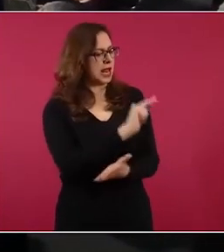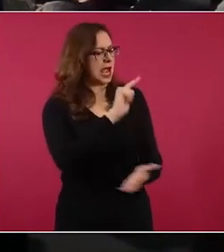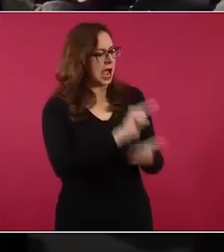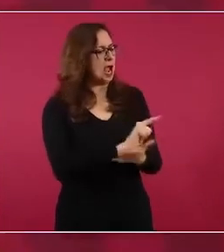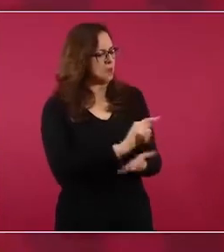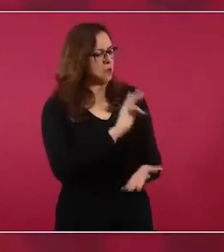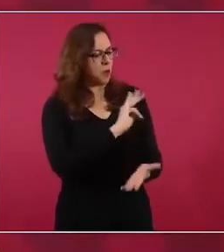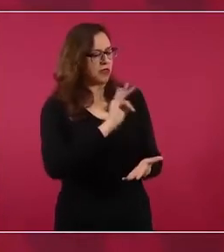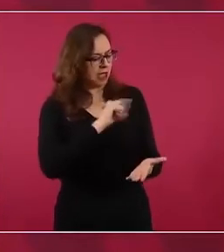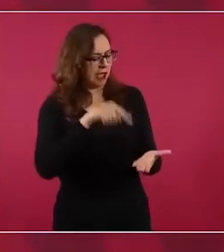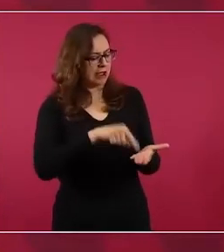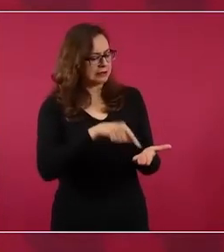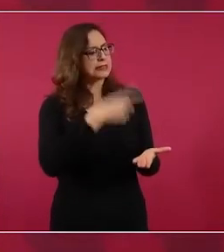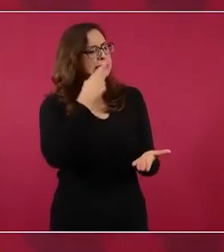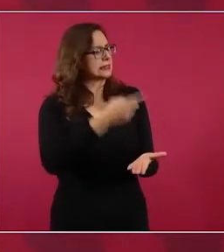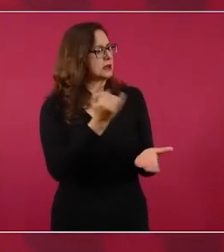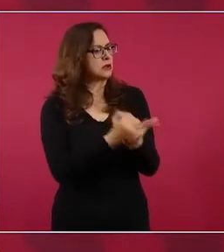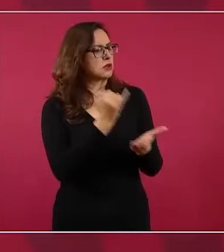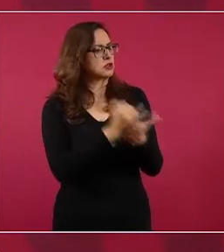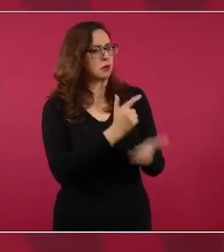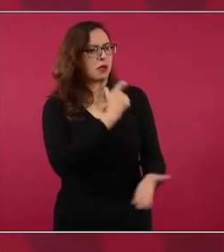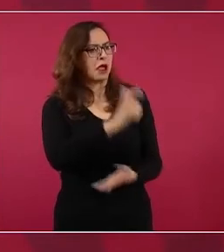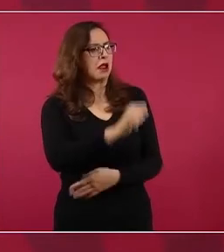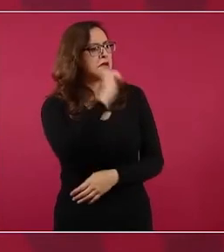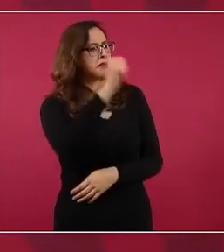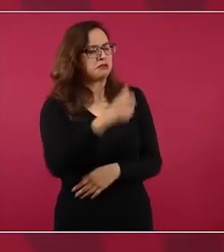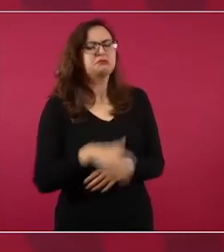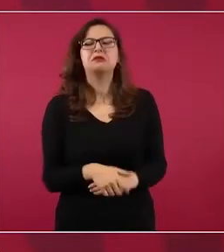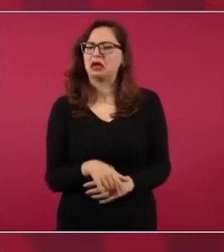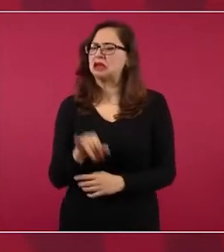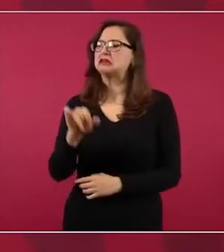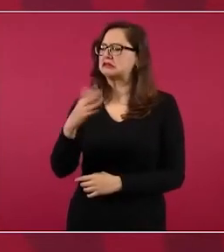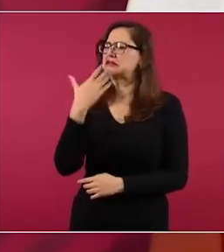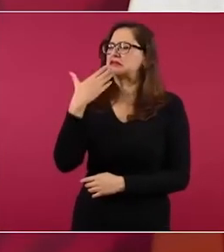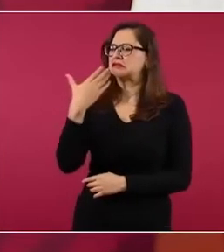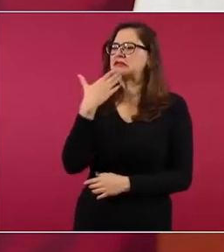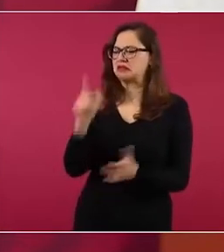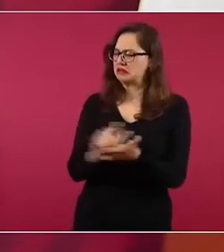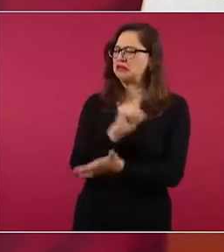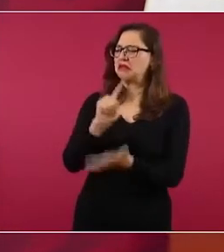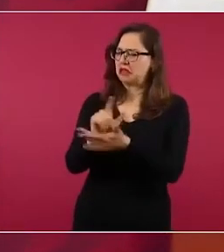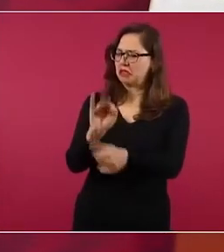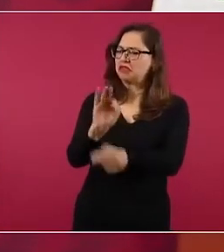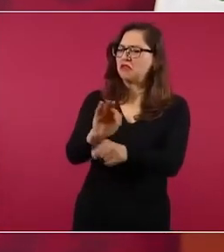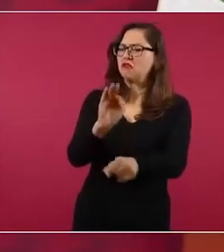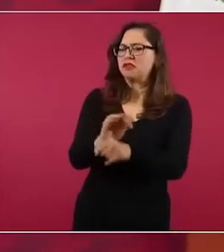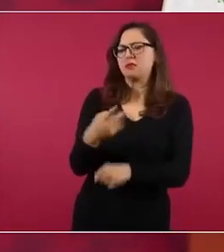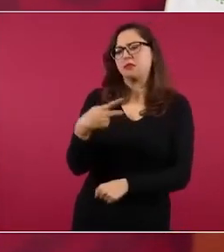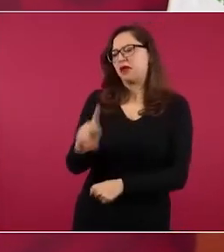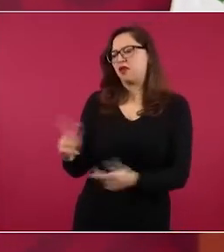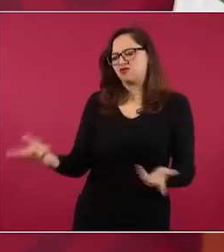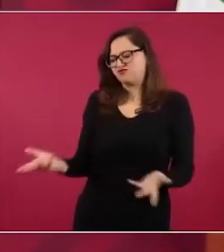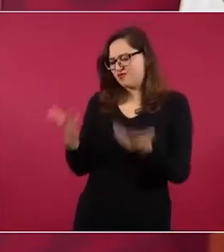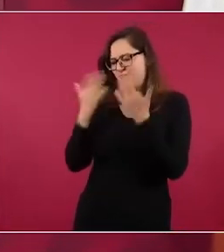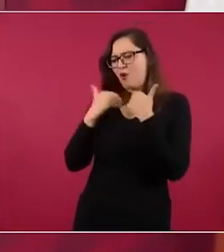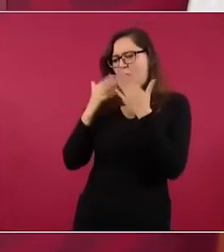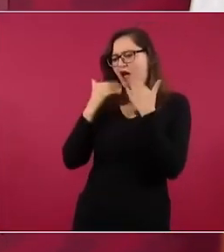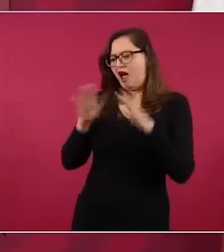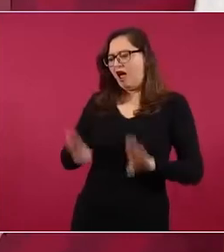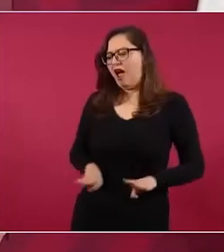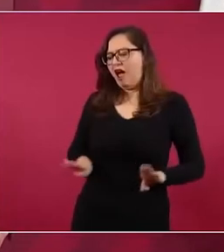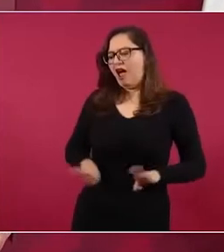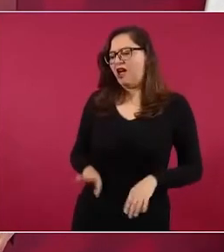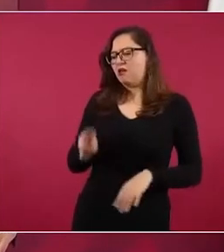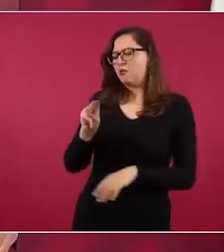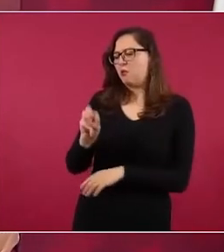pero que no era moral. ¿Cómo hacer una operación de